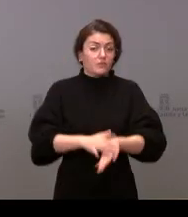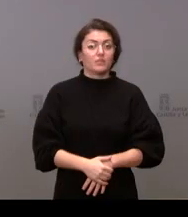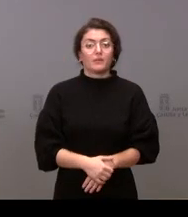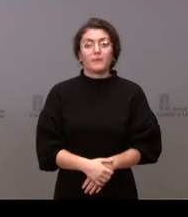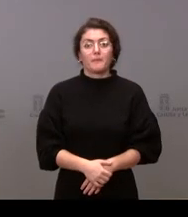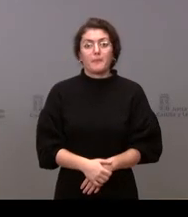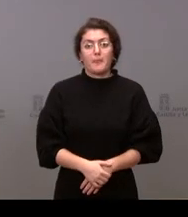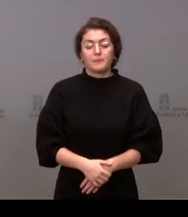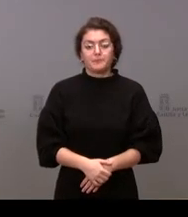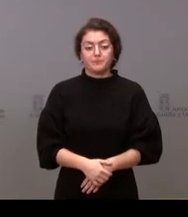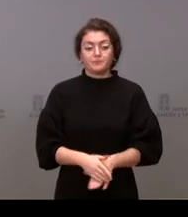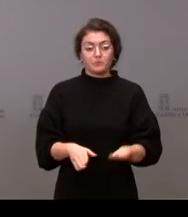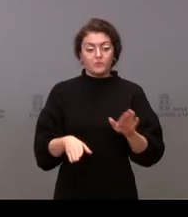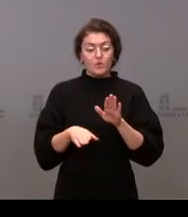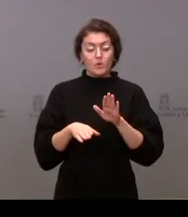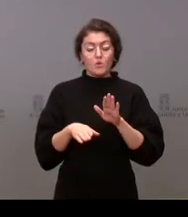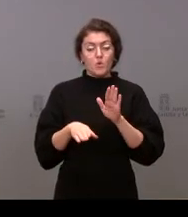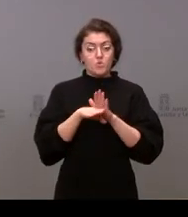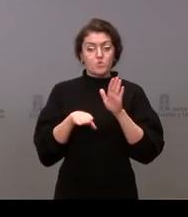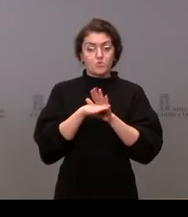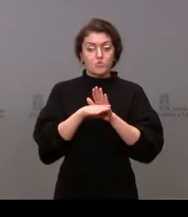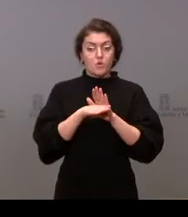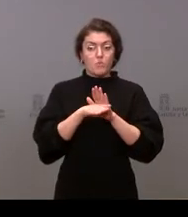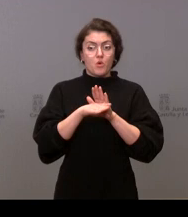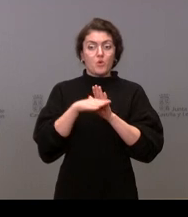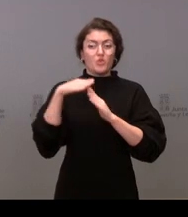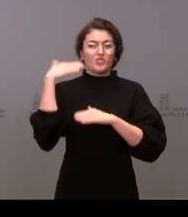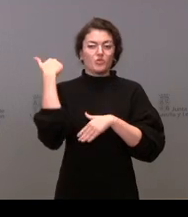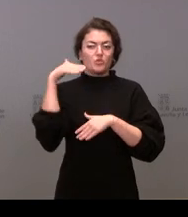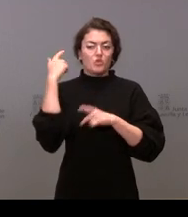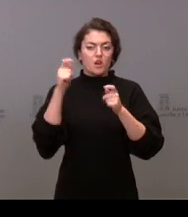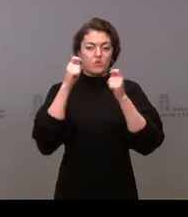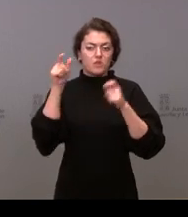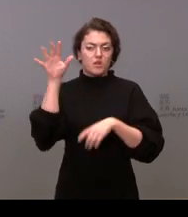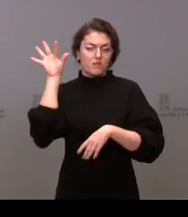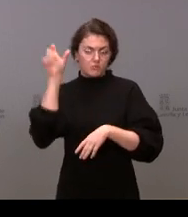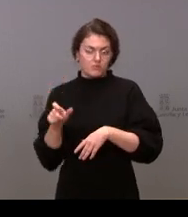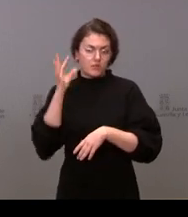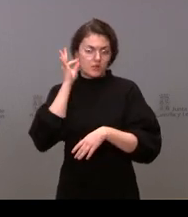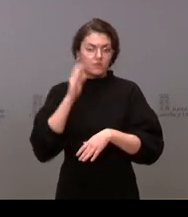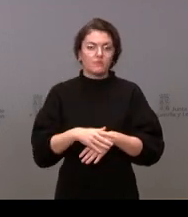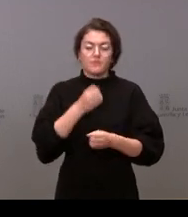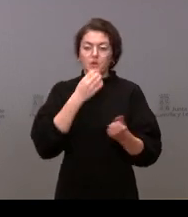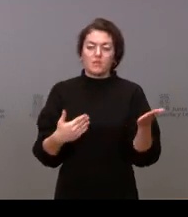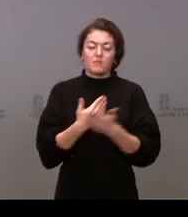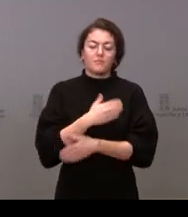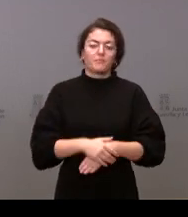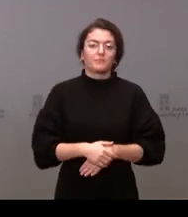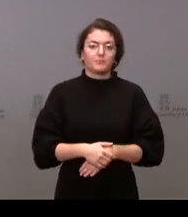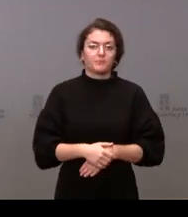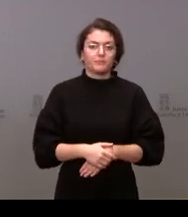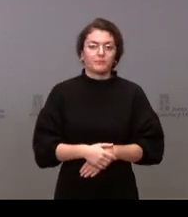continuamos ahora con Encarna Muñoz de Soria Noticias Encarna buenos días Hola buenos días quería